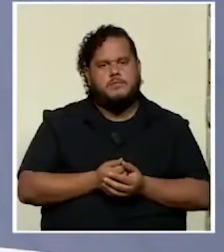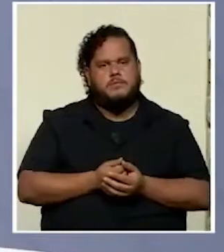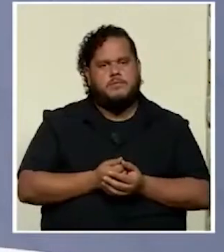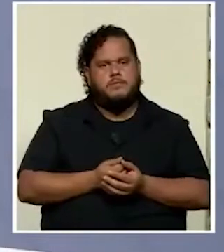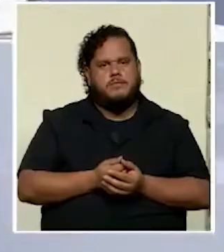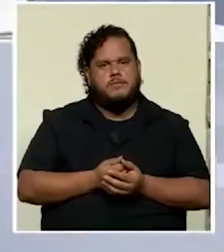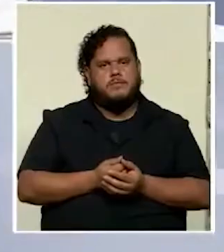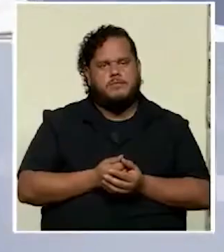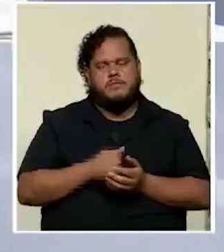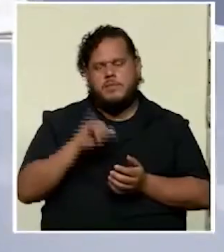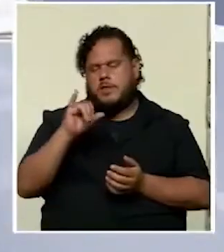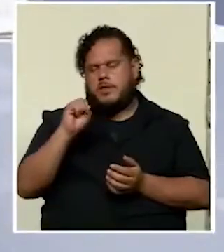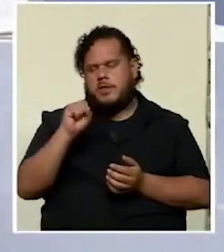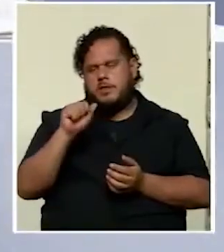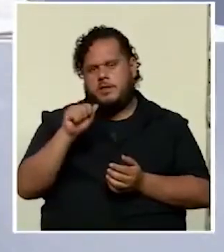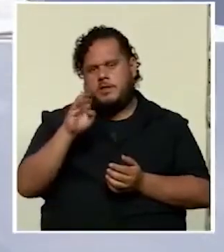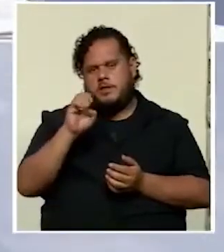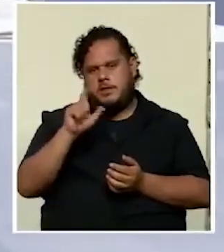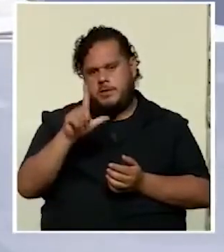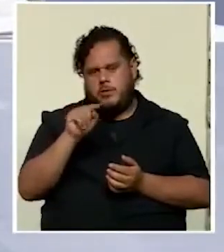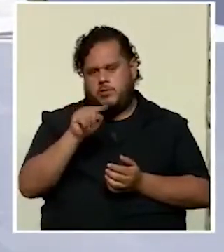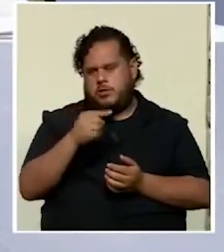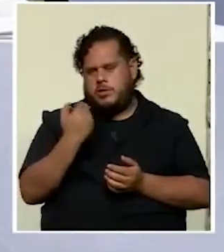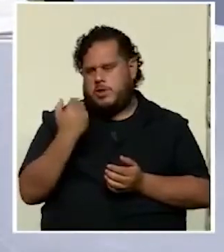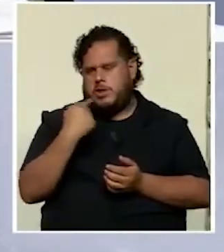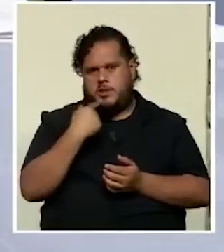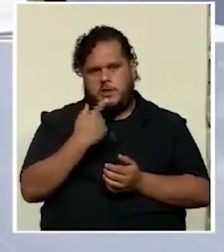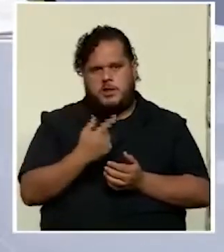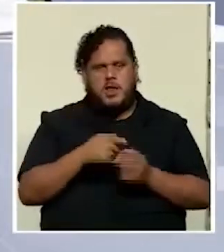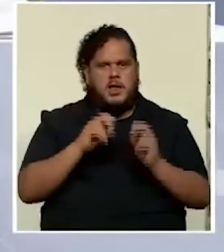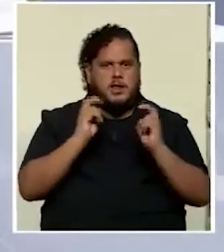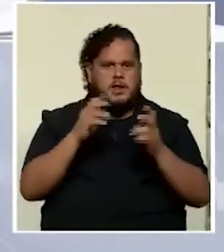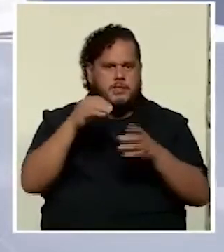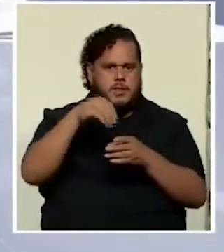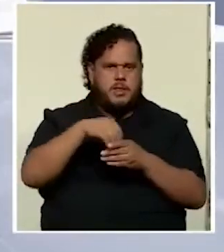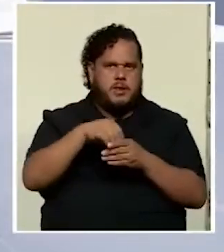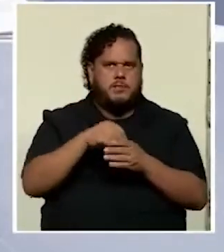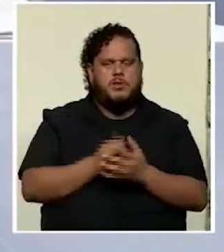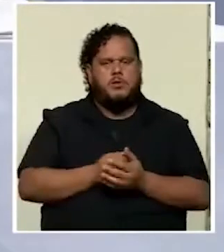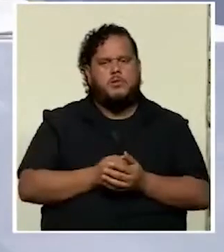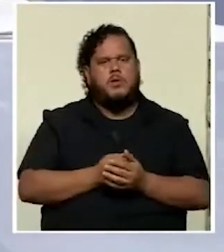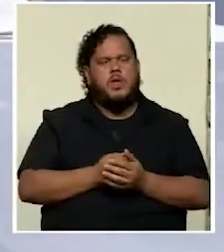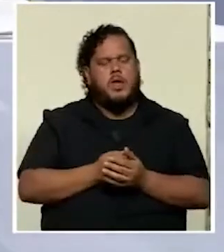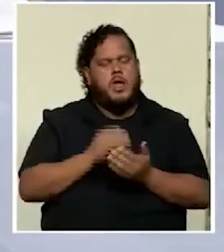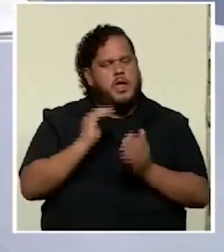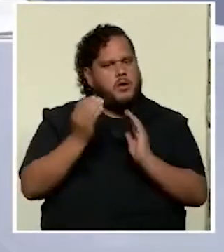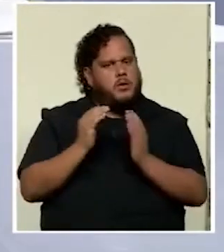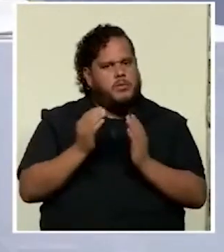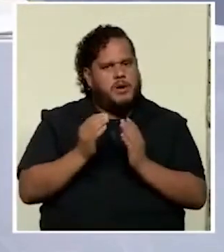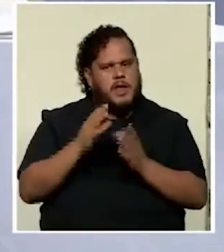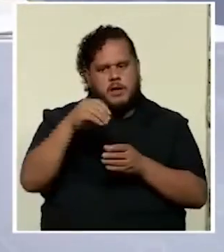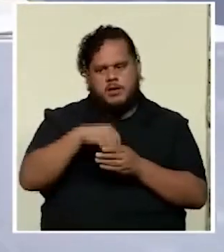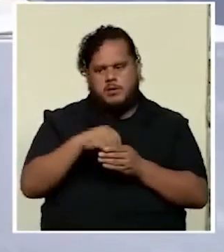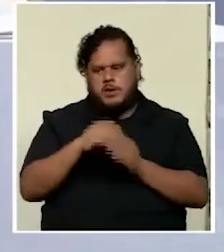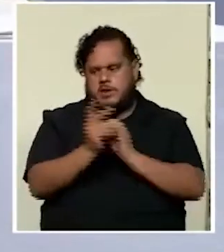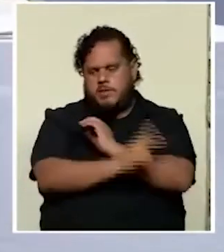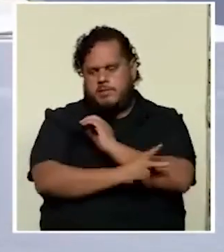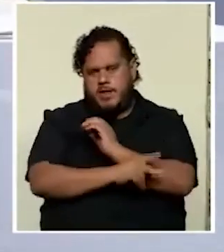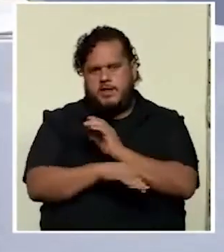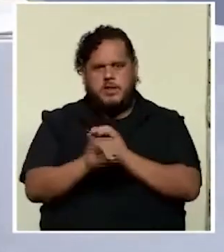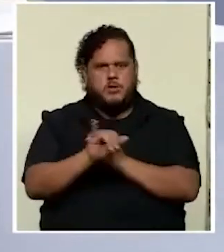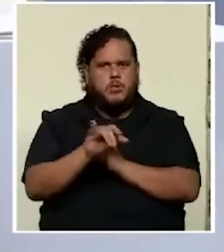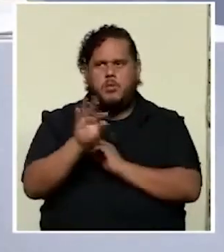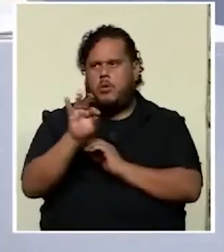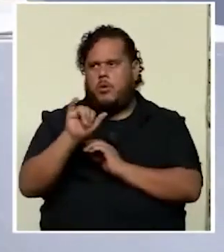Isabel usted recién mencionaba el tema de la inversión comparaba lo que invierte en países como Finlandia